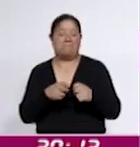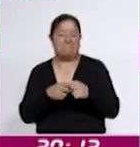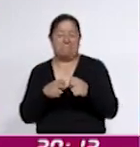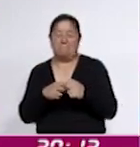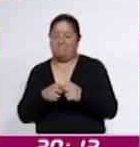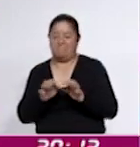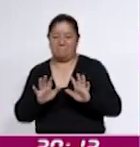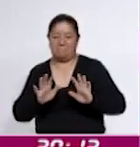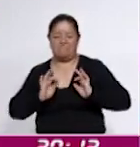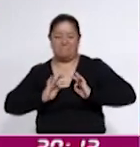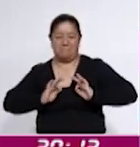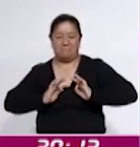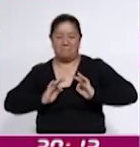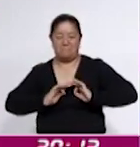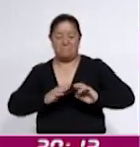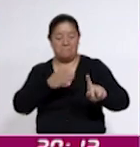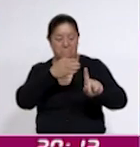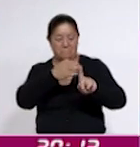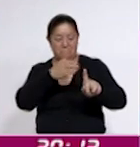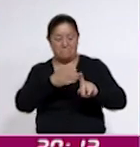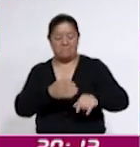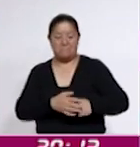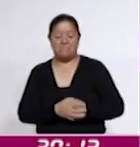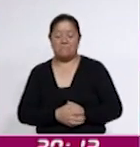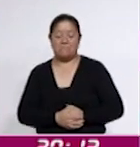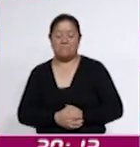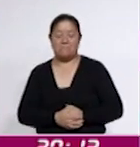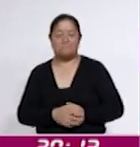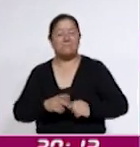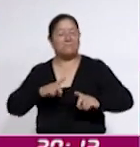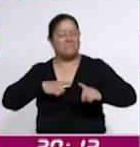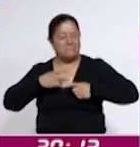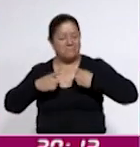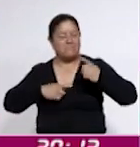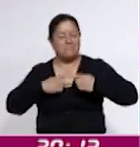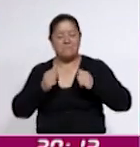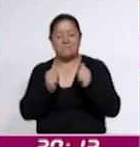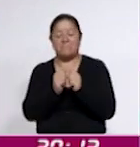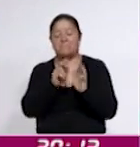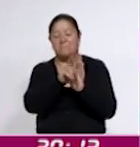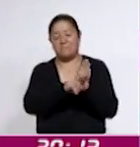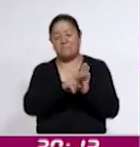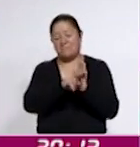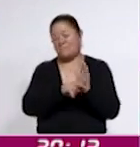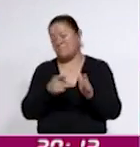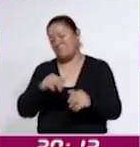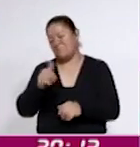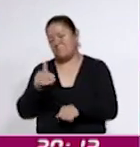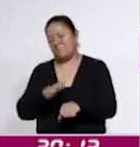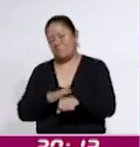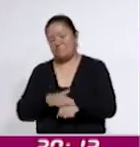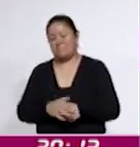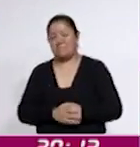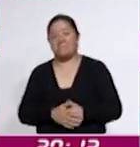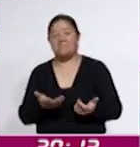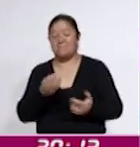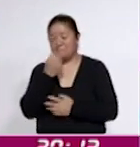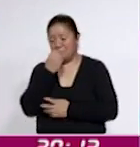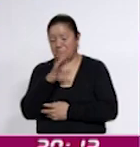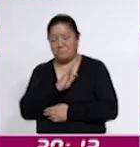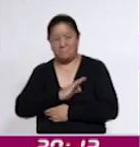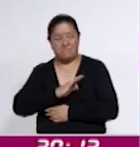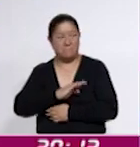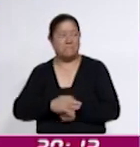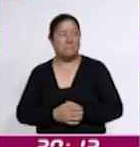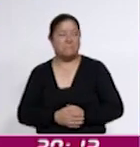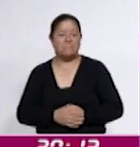cuestión de, pues, divertirse a través de videos y demás. Excelente por nuestros adultos mayores. Y bien,